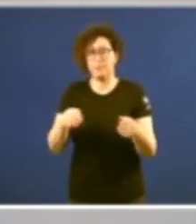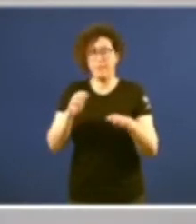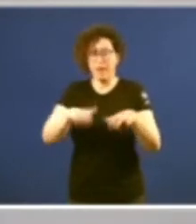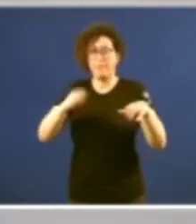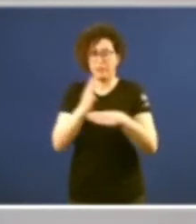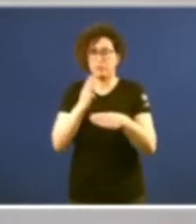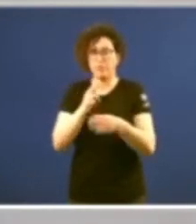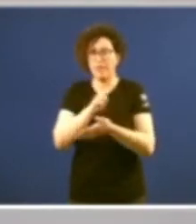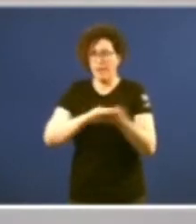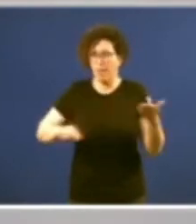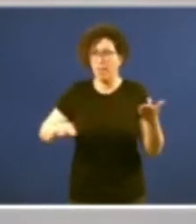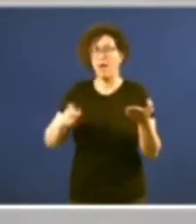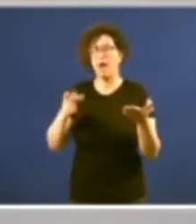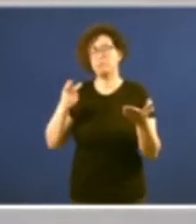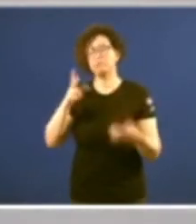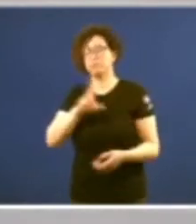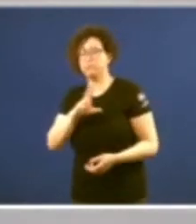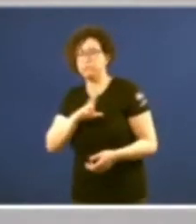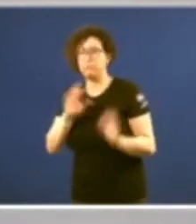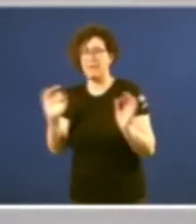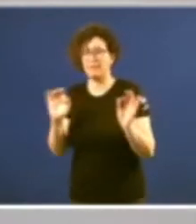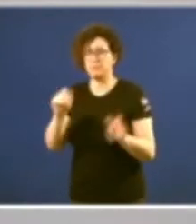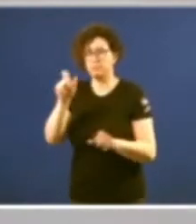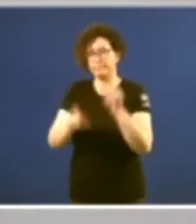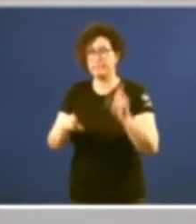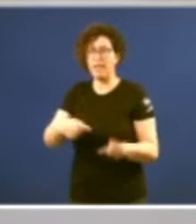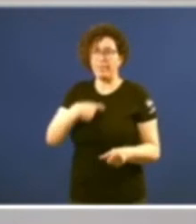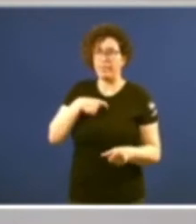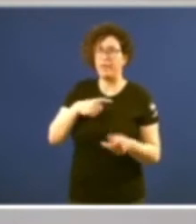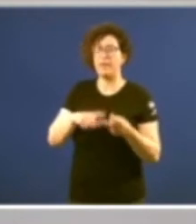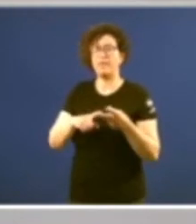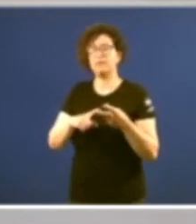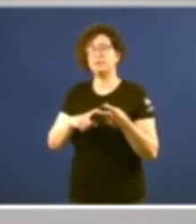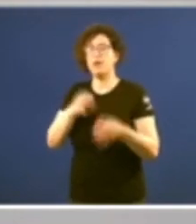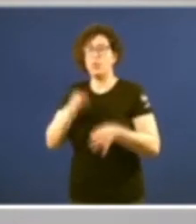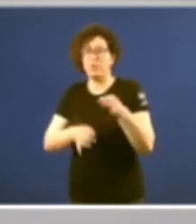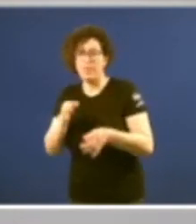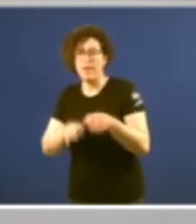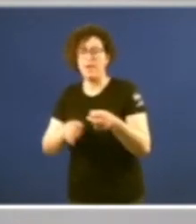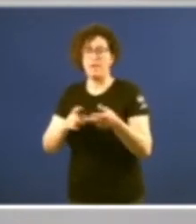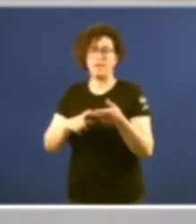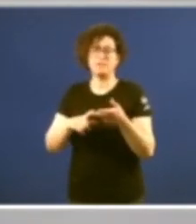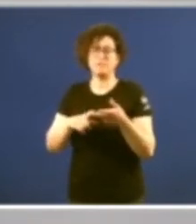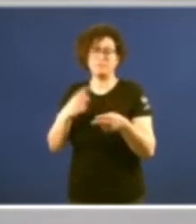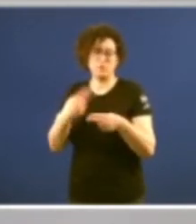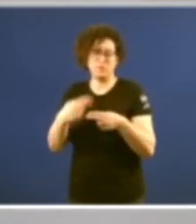excelentísimas autoridades civiles, militares, judiciales, obviamente, e